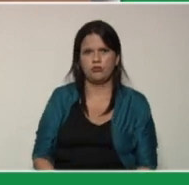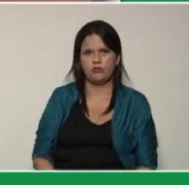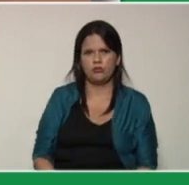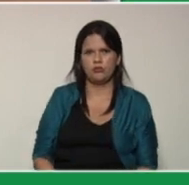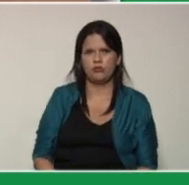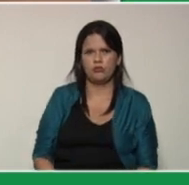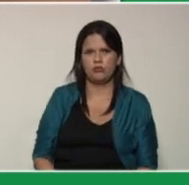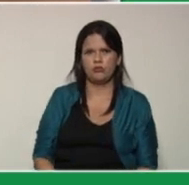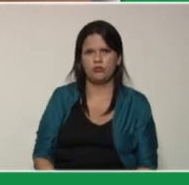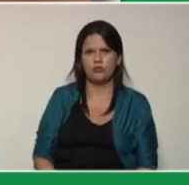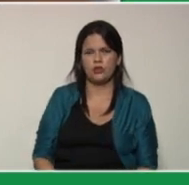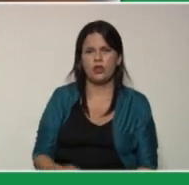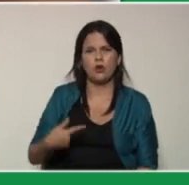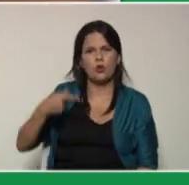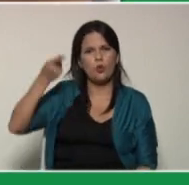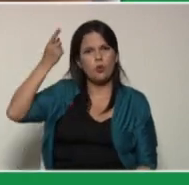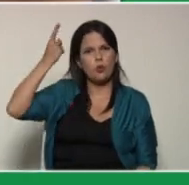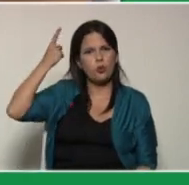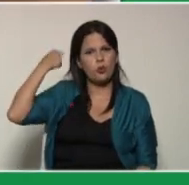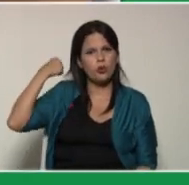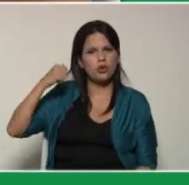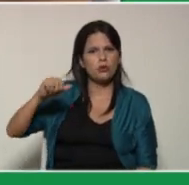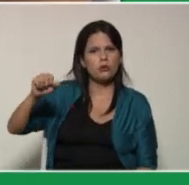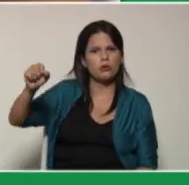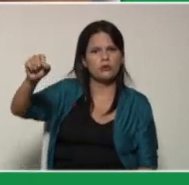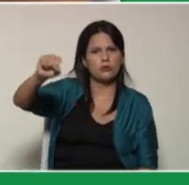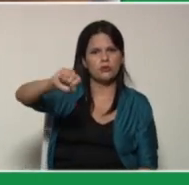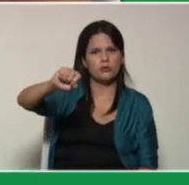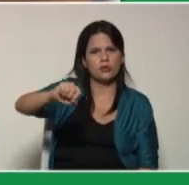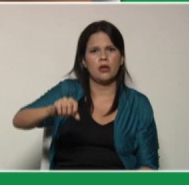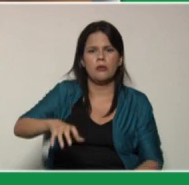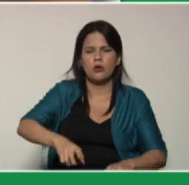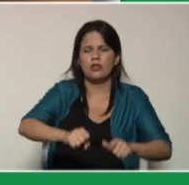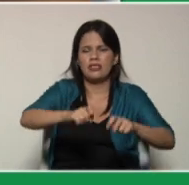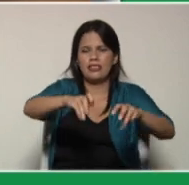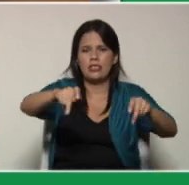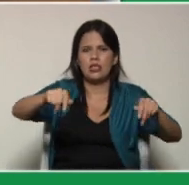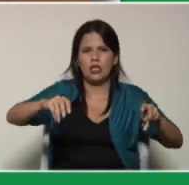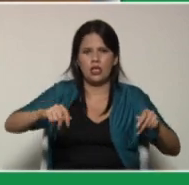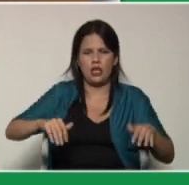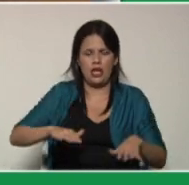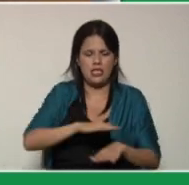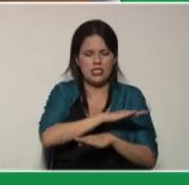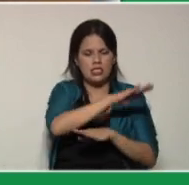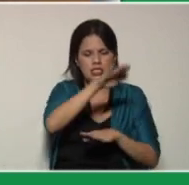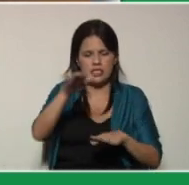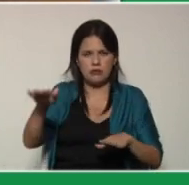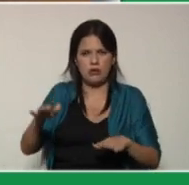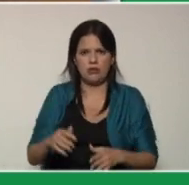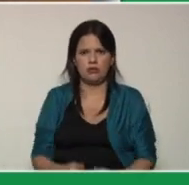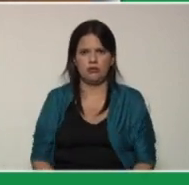Y de último le echamos tierra por encima para cubrirlo.